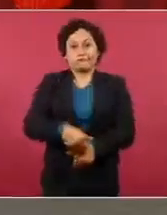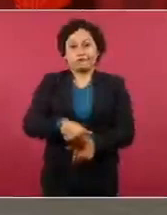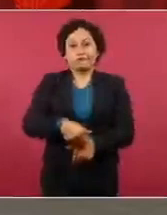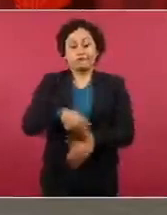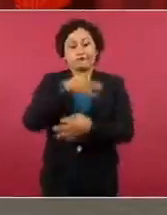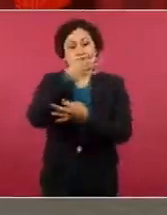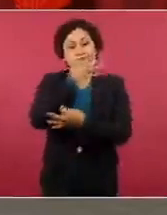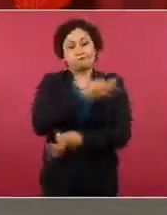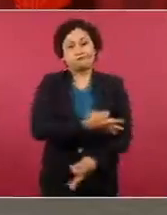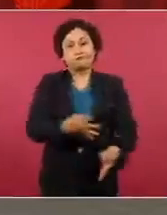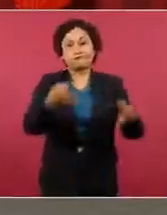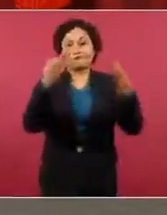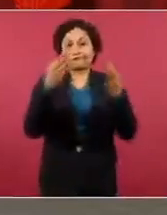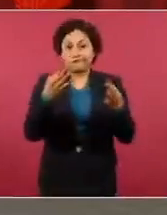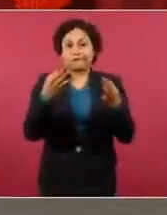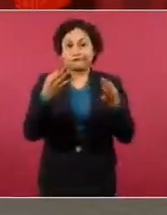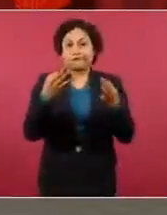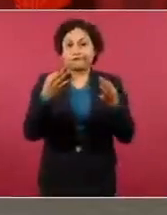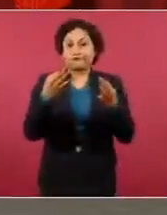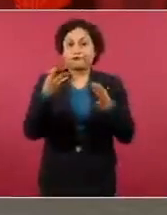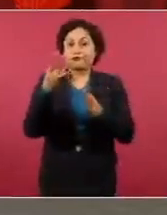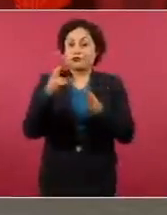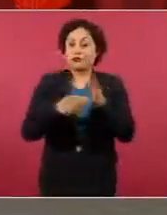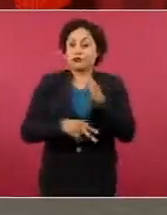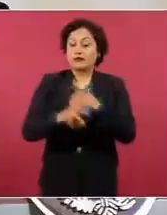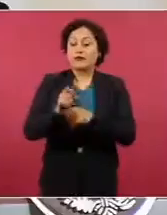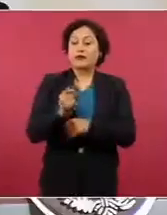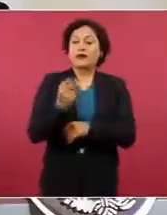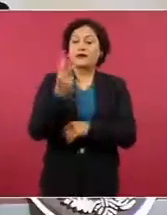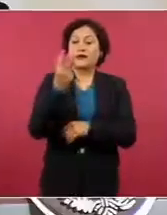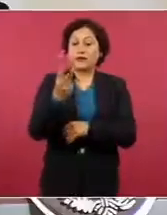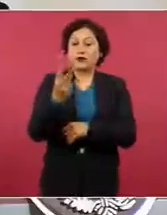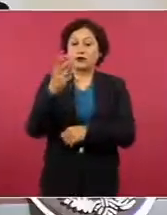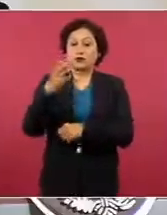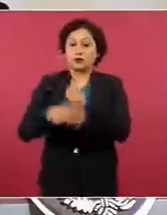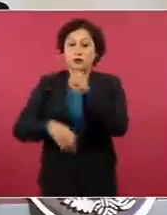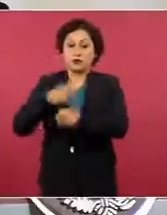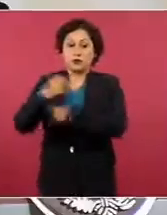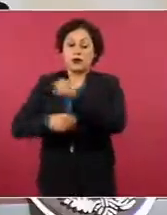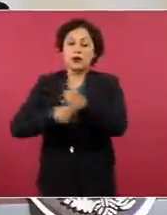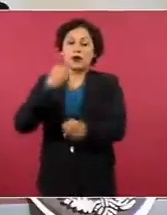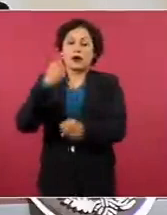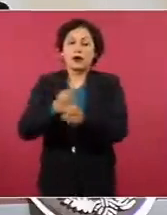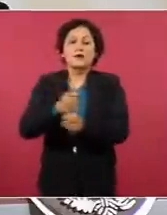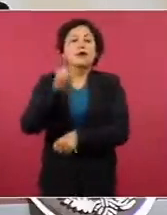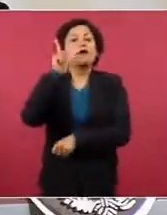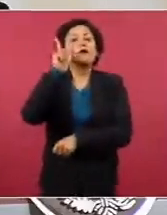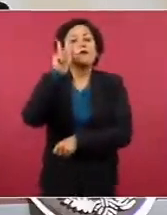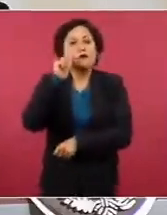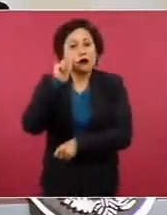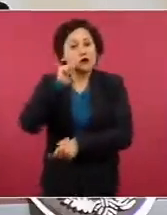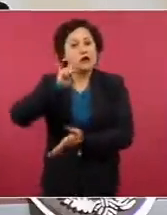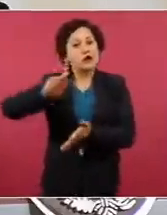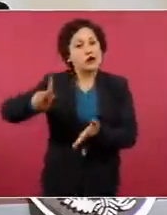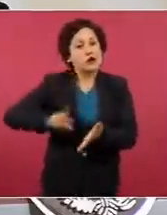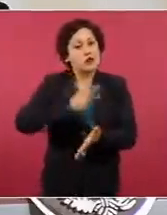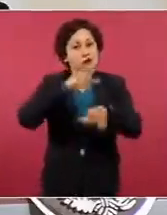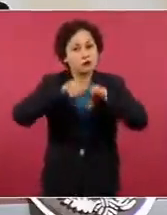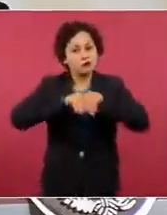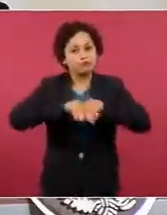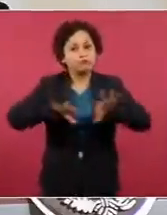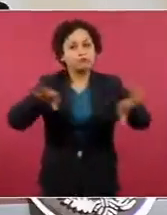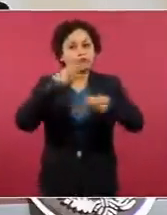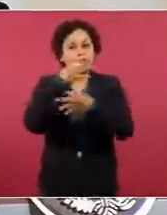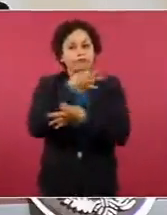este fin de año, a partir de hoy de mañana se publica por parte de la